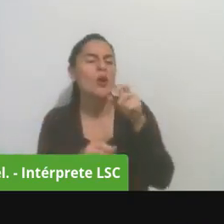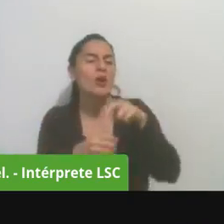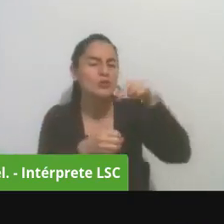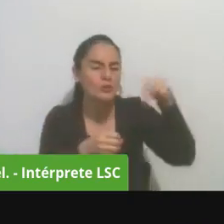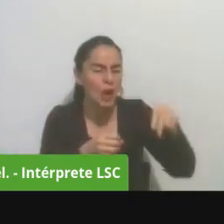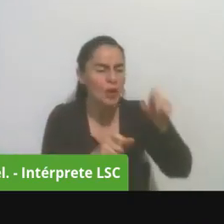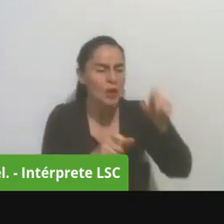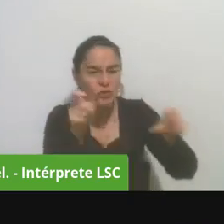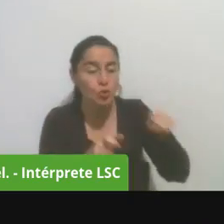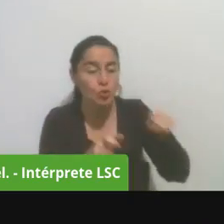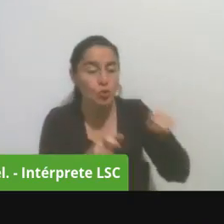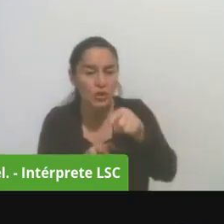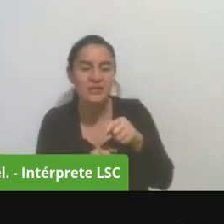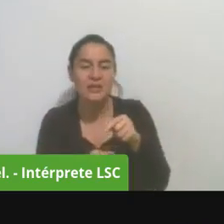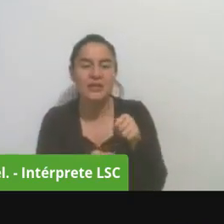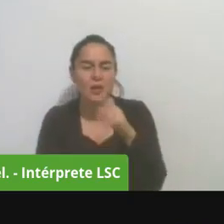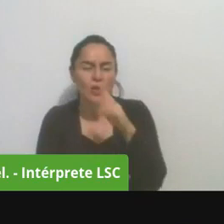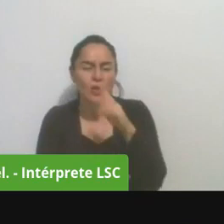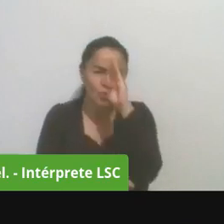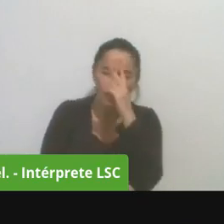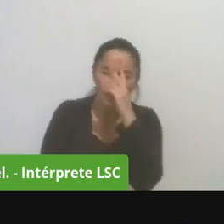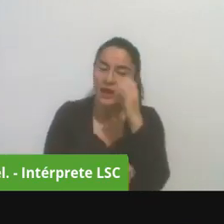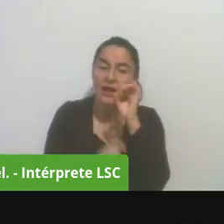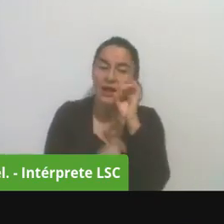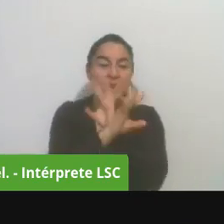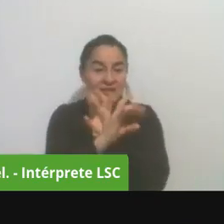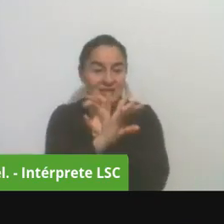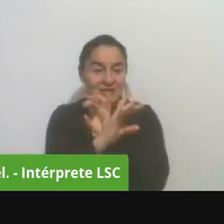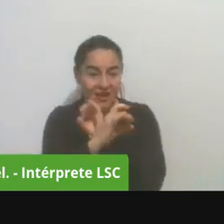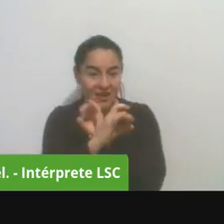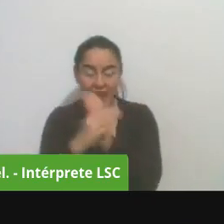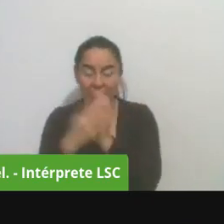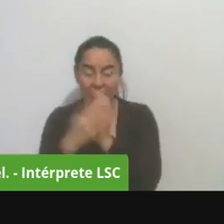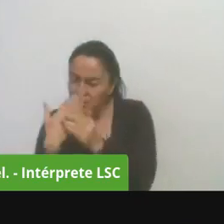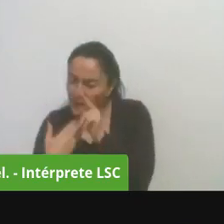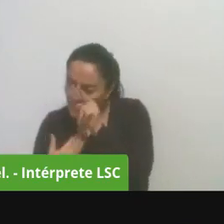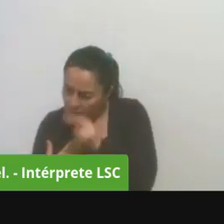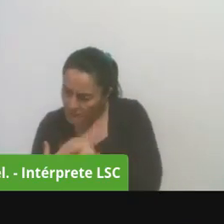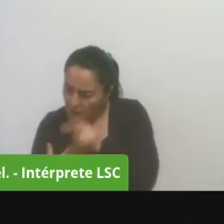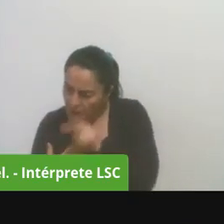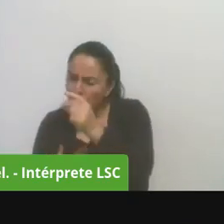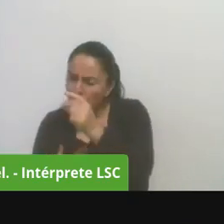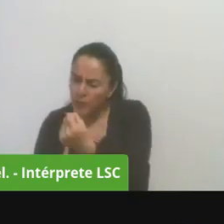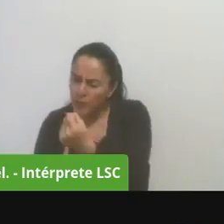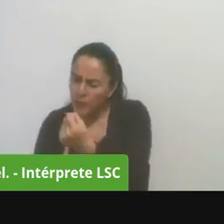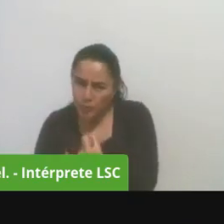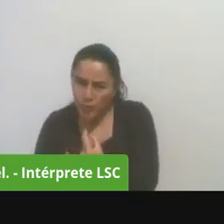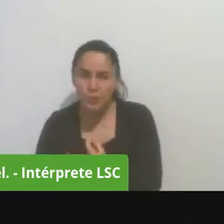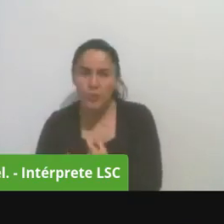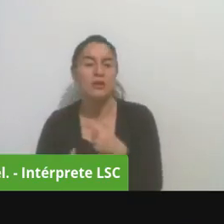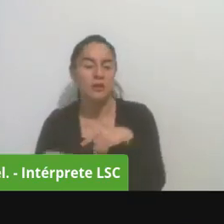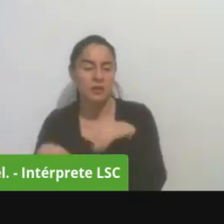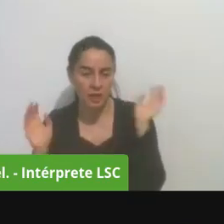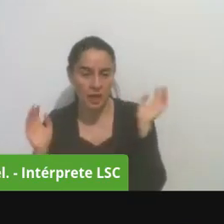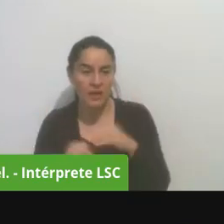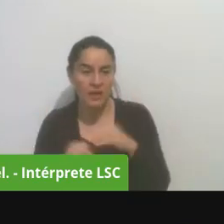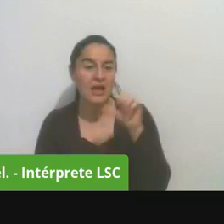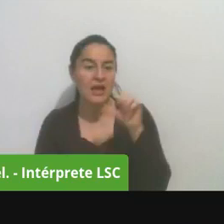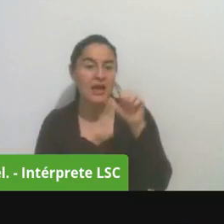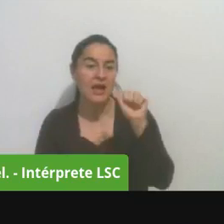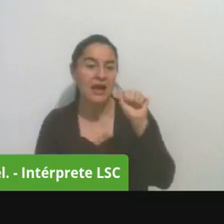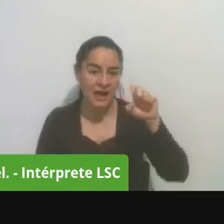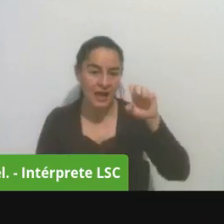inquietudes a través del chat queremos responder algunas de esas preguntas está aquí por supuesto alejandra y camilo que